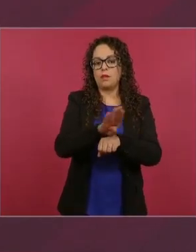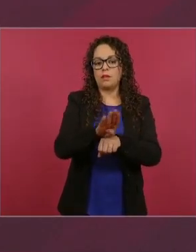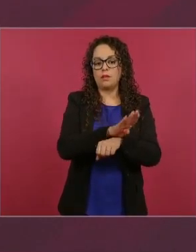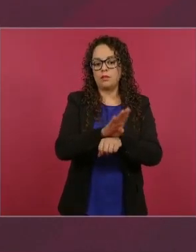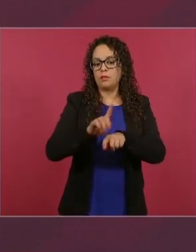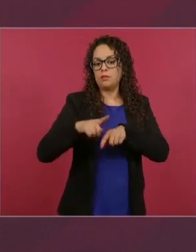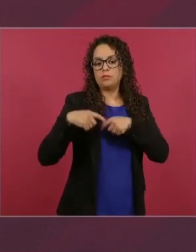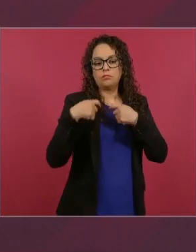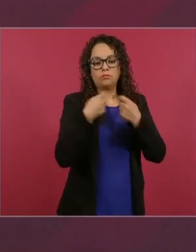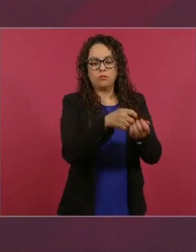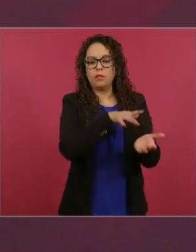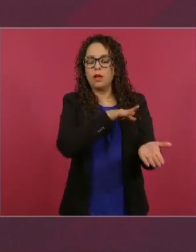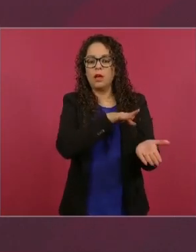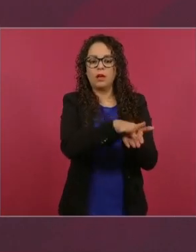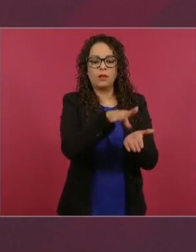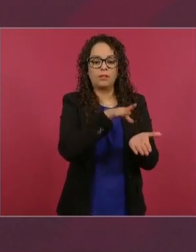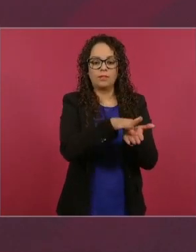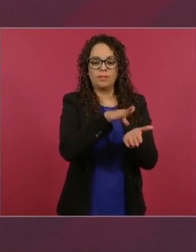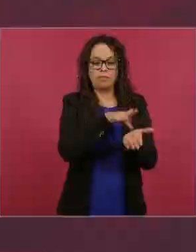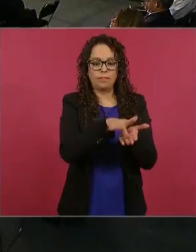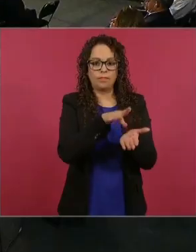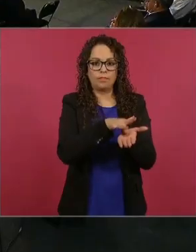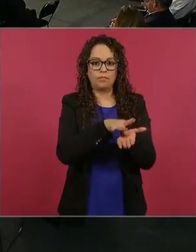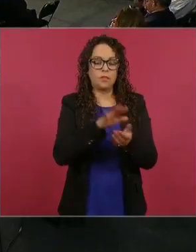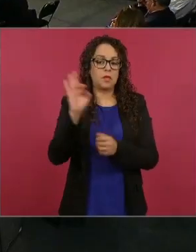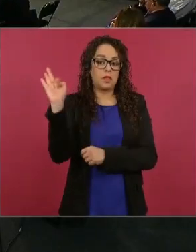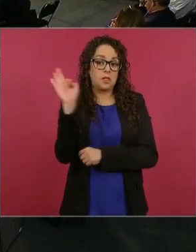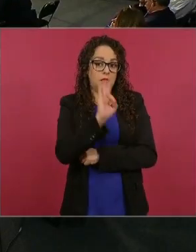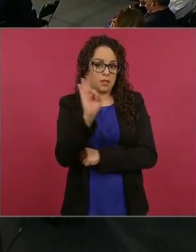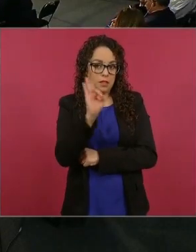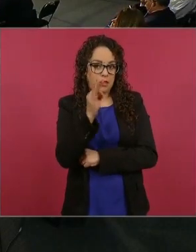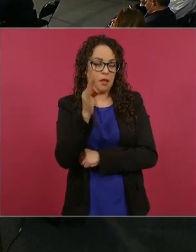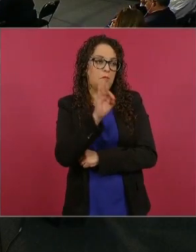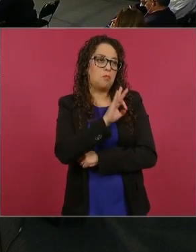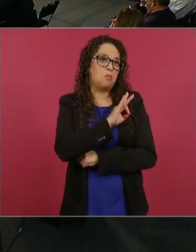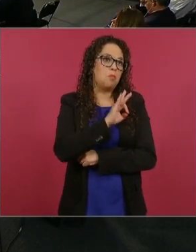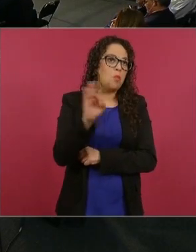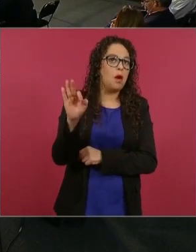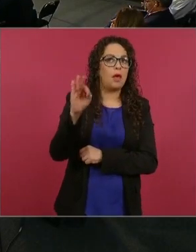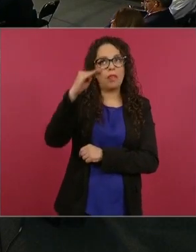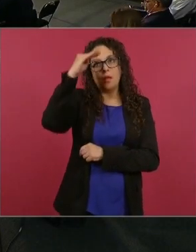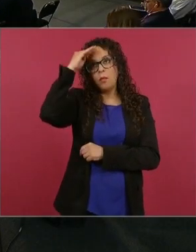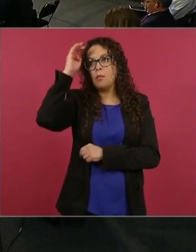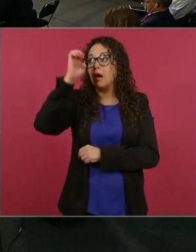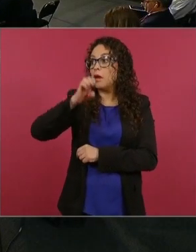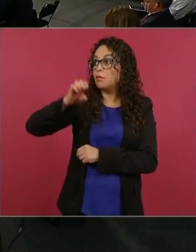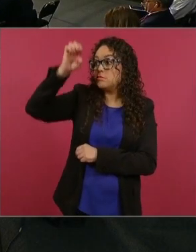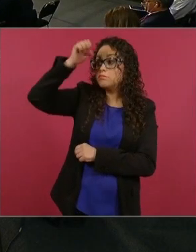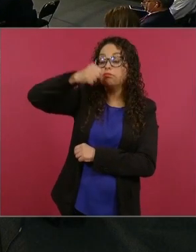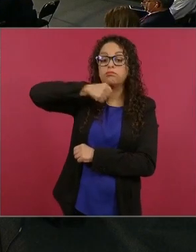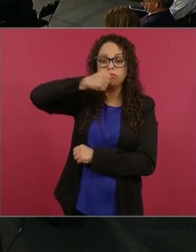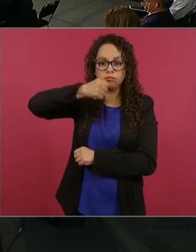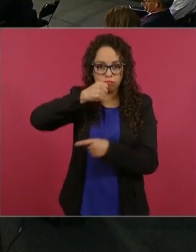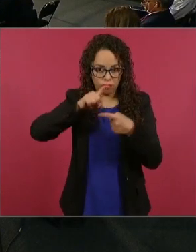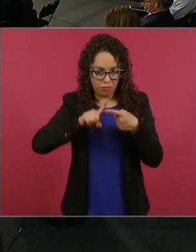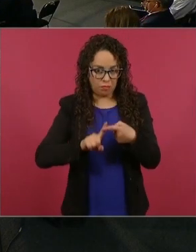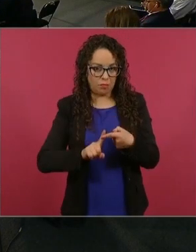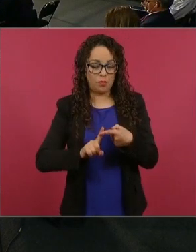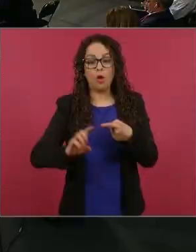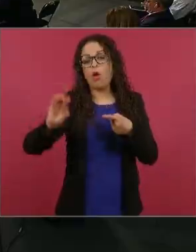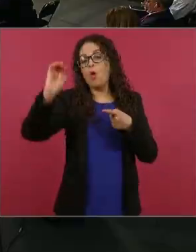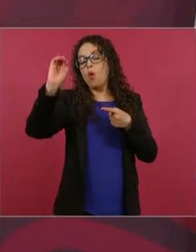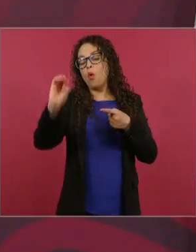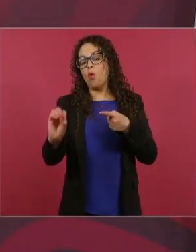ya sea porque son adultos mayores, por ejemplo, antes de que